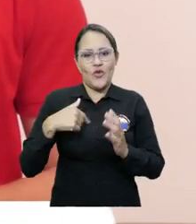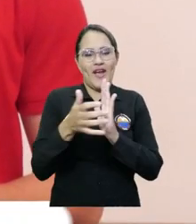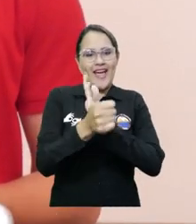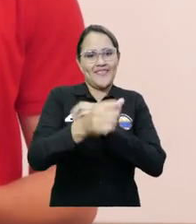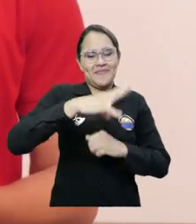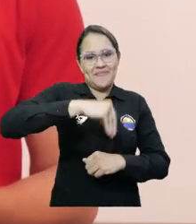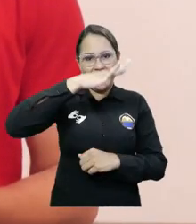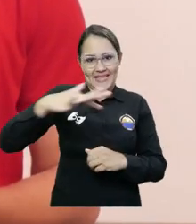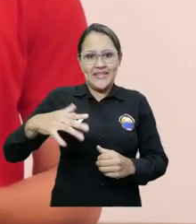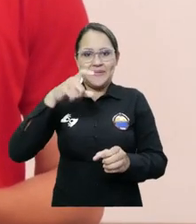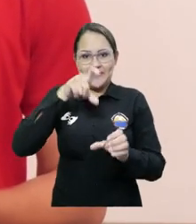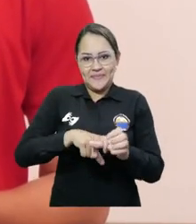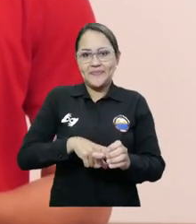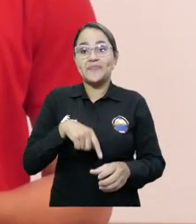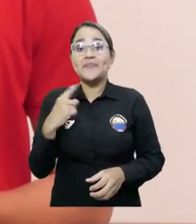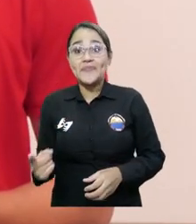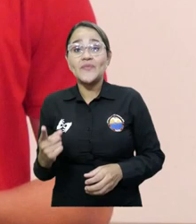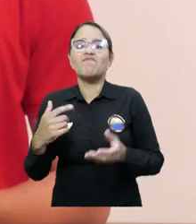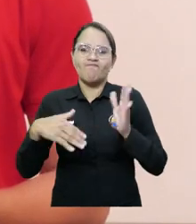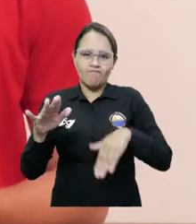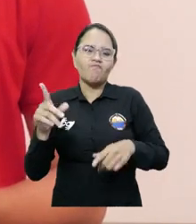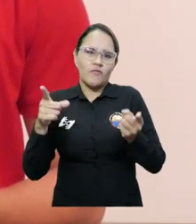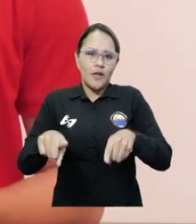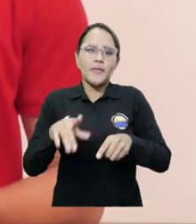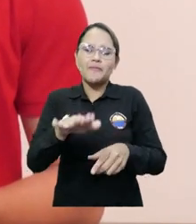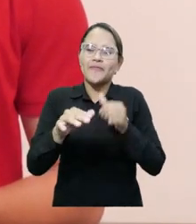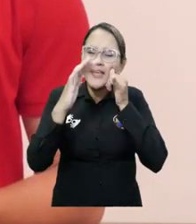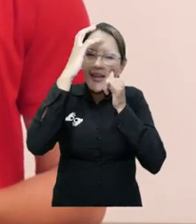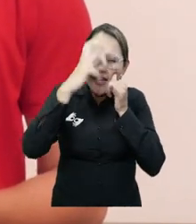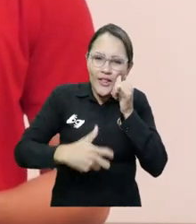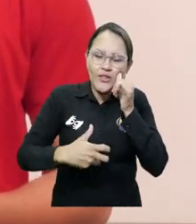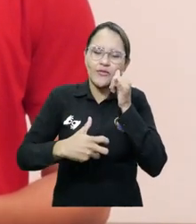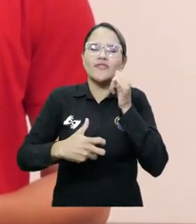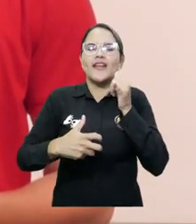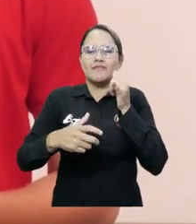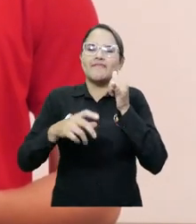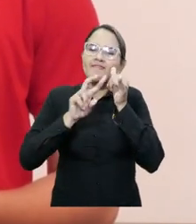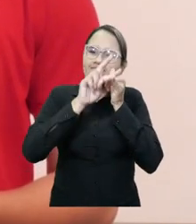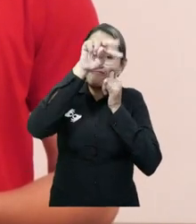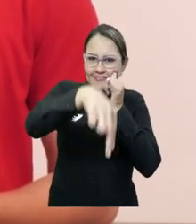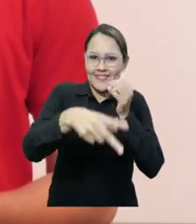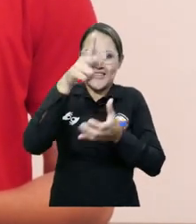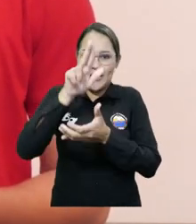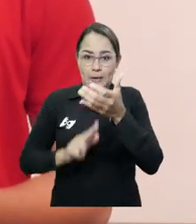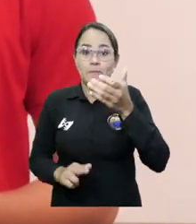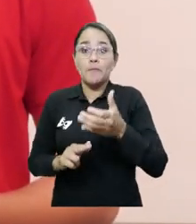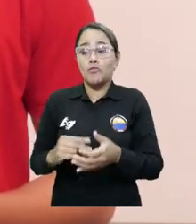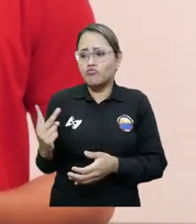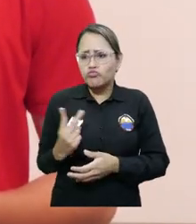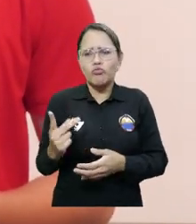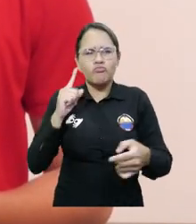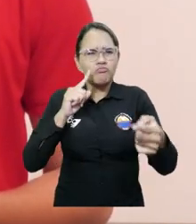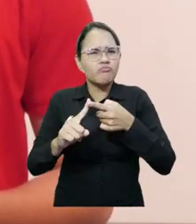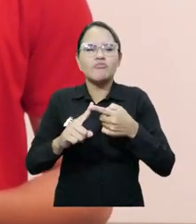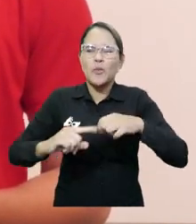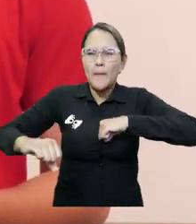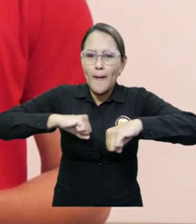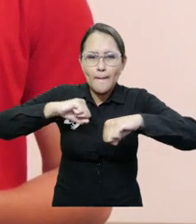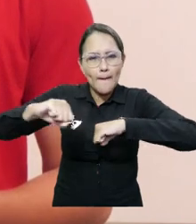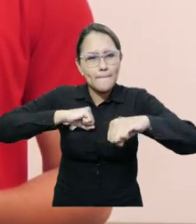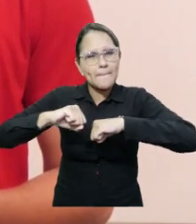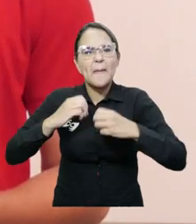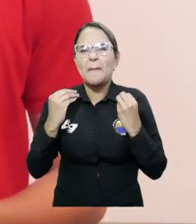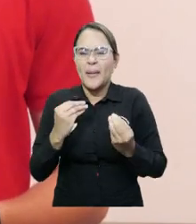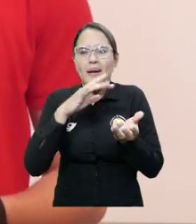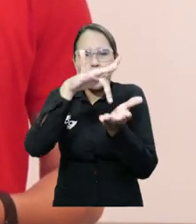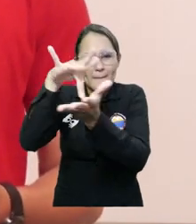Ingeniería Industrial e Ingeniería Civil. Nuestro liderazgo se ha desarrollado y fortalecido en la participación en asociaciones estudiantiles y el voluntariado de